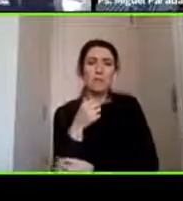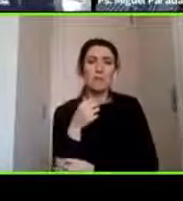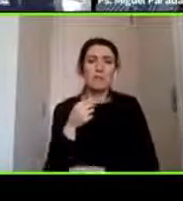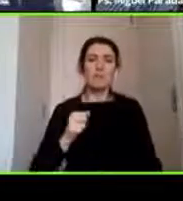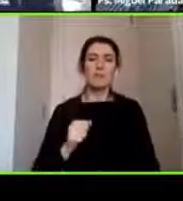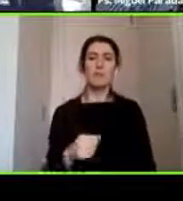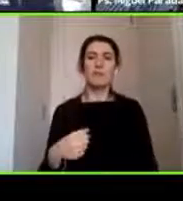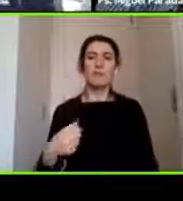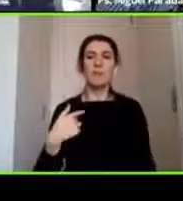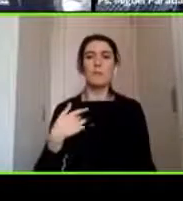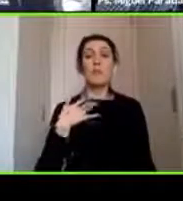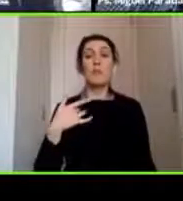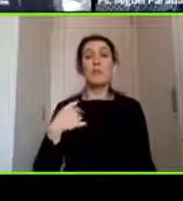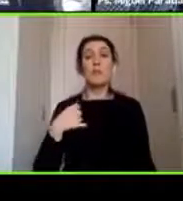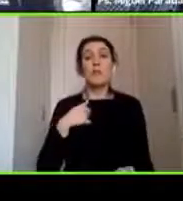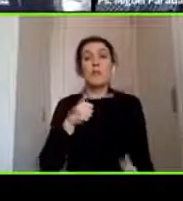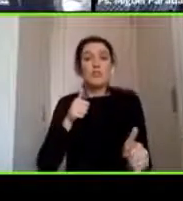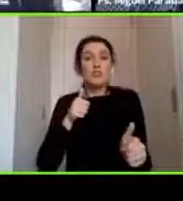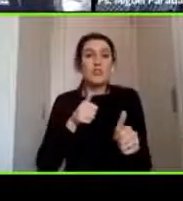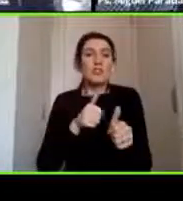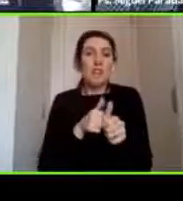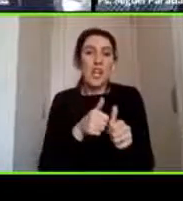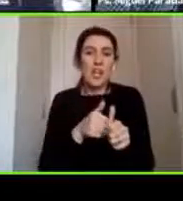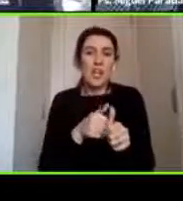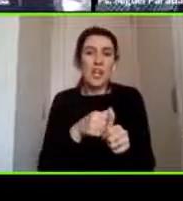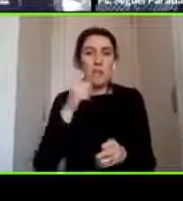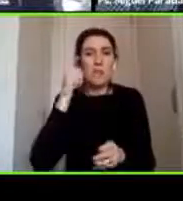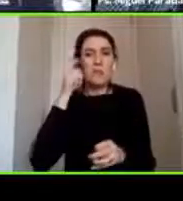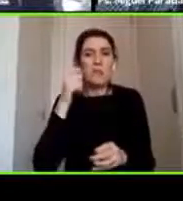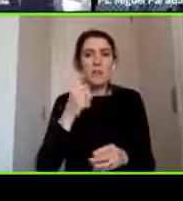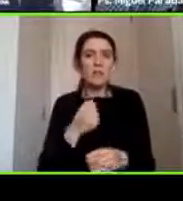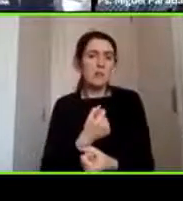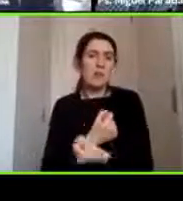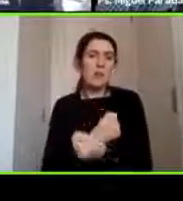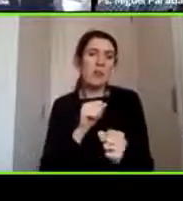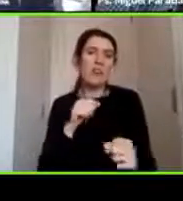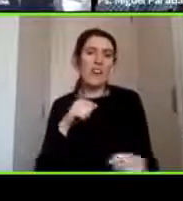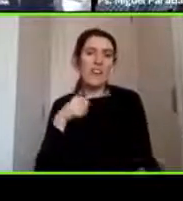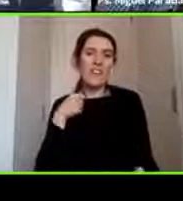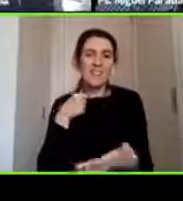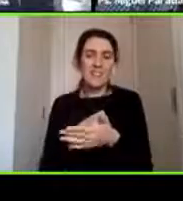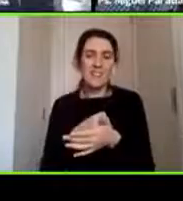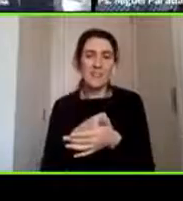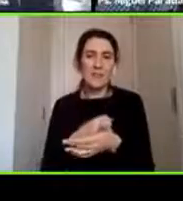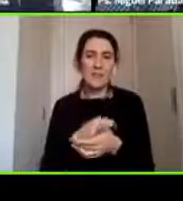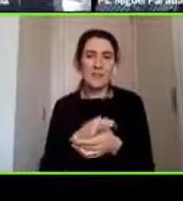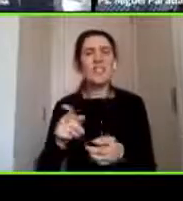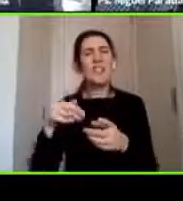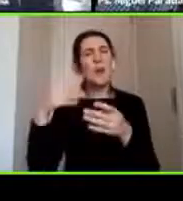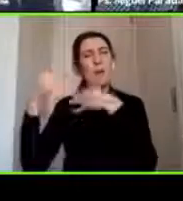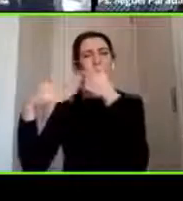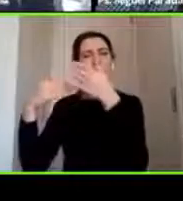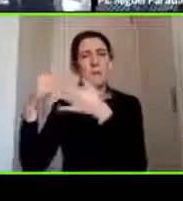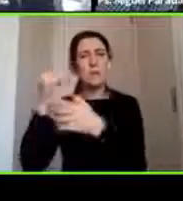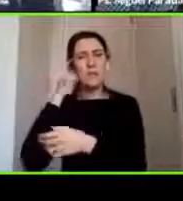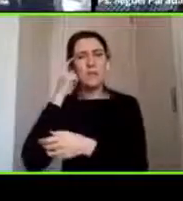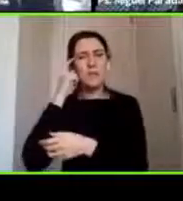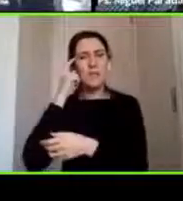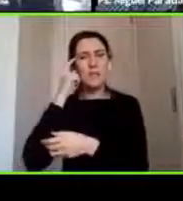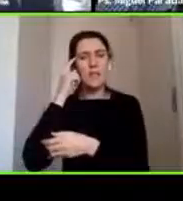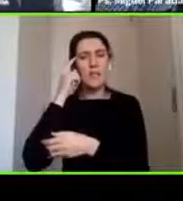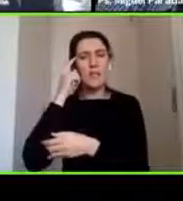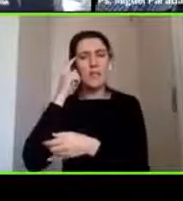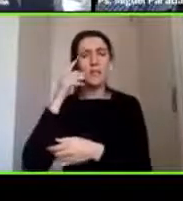como si ese ir cerca los librara en el fondo del accidente entonces al final son procesos cognitivos y autocomplacencia que